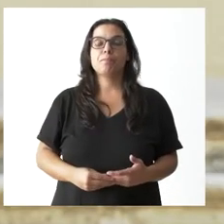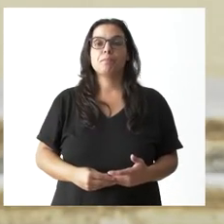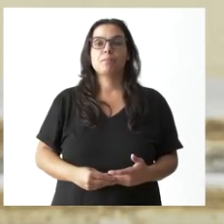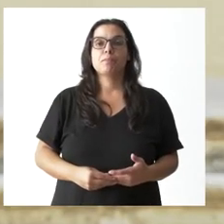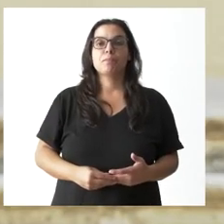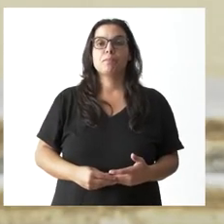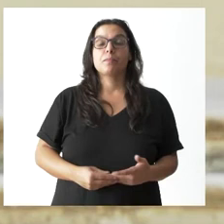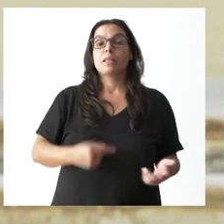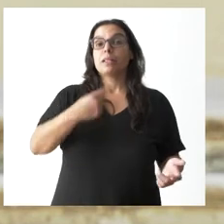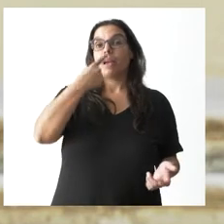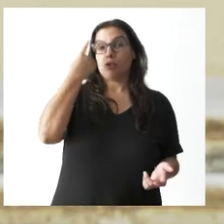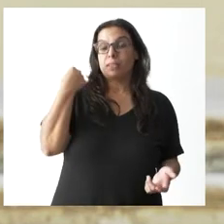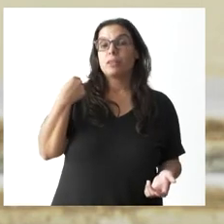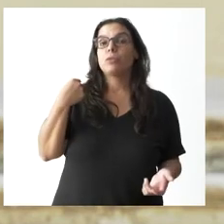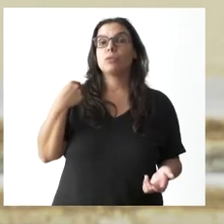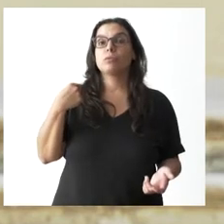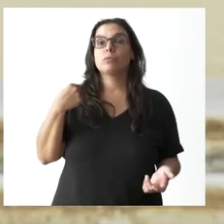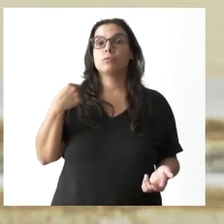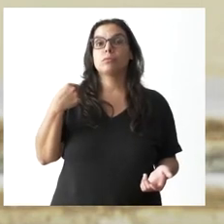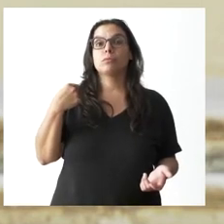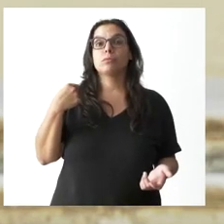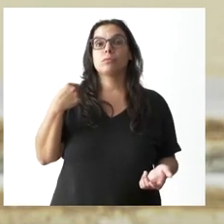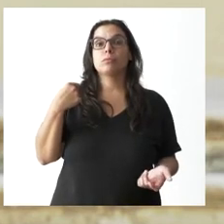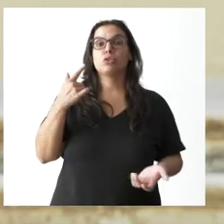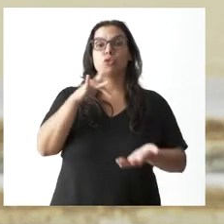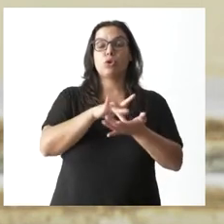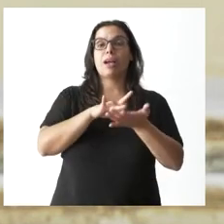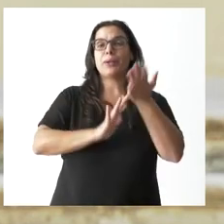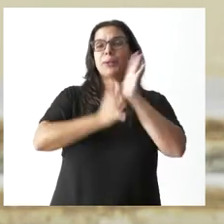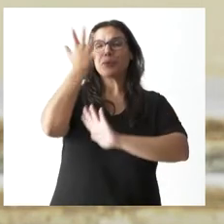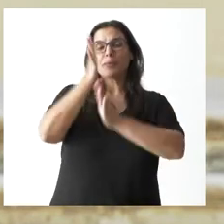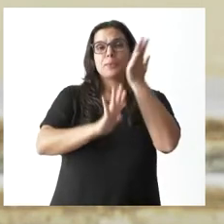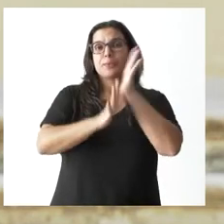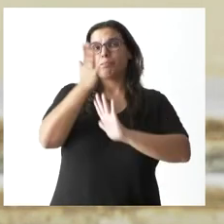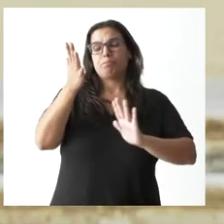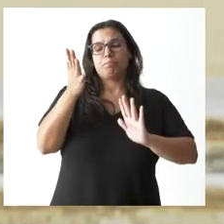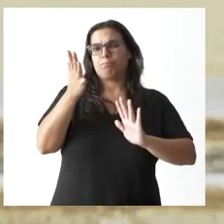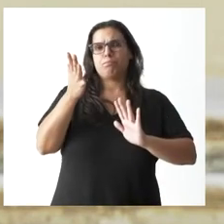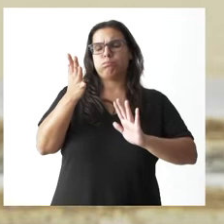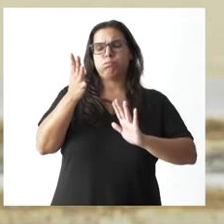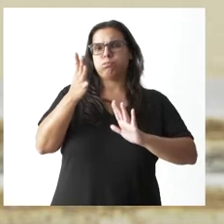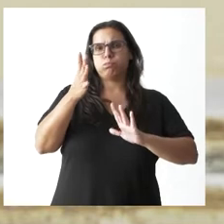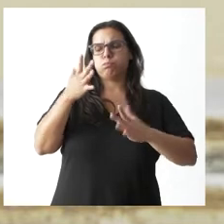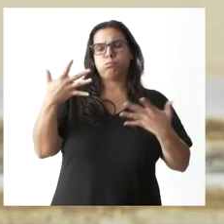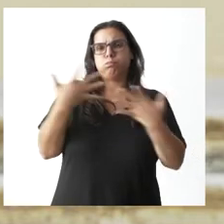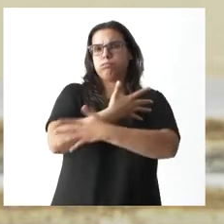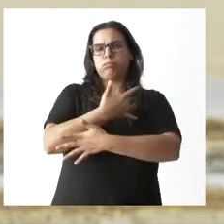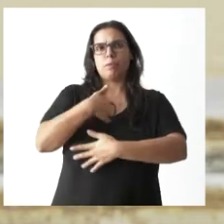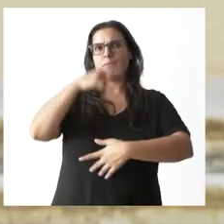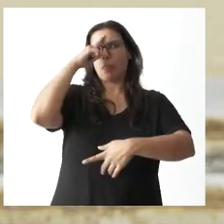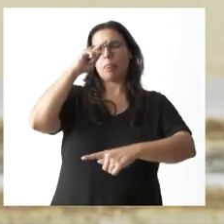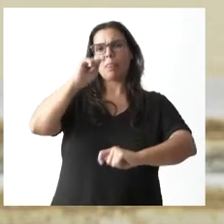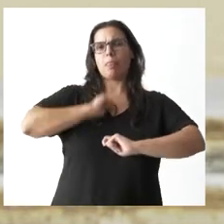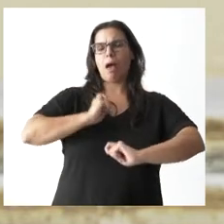año pasado hubo un incendio que nos hizo reflexionar a todos que las